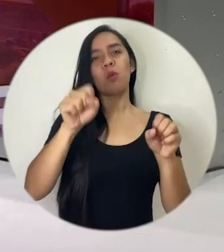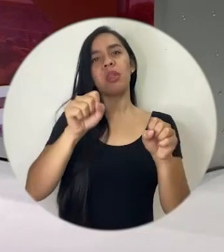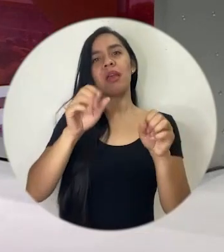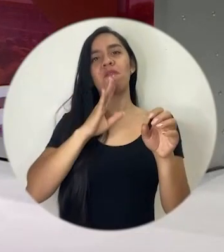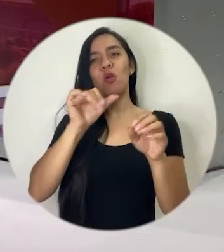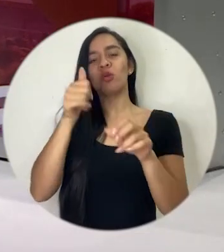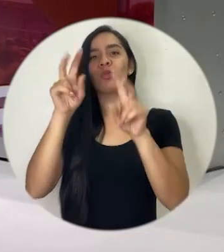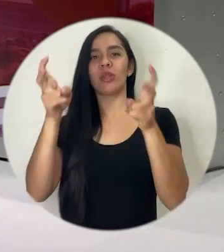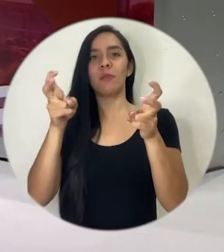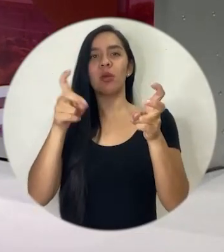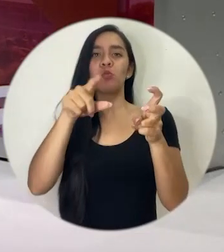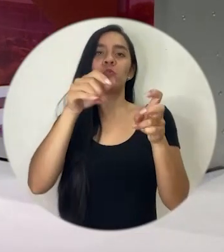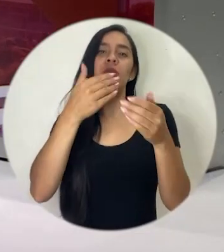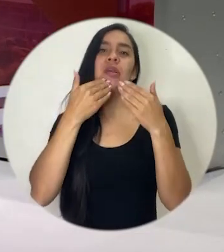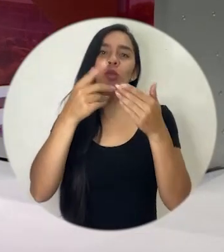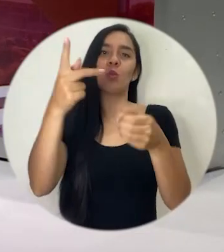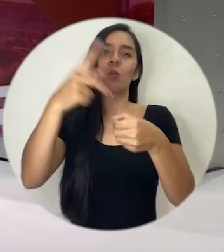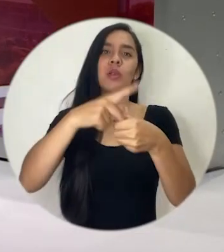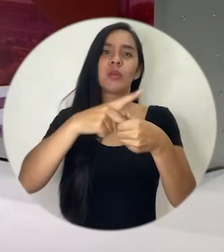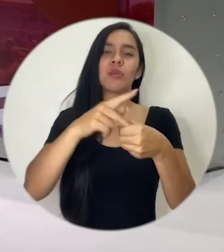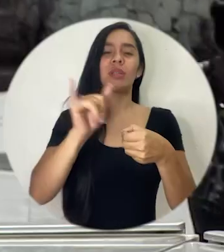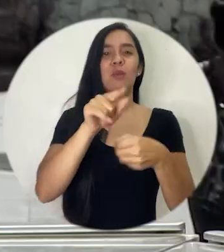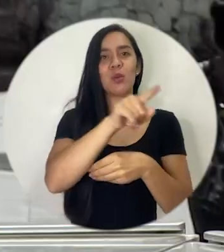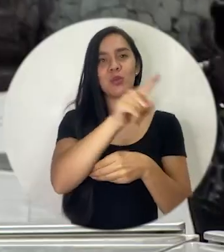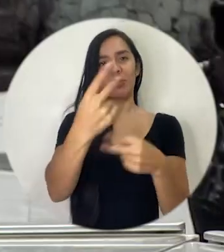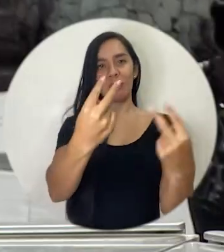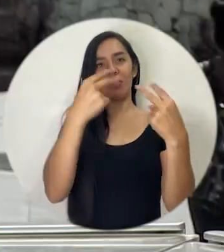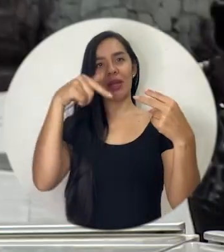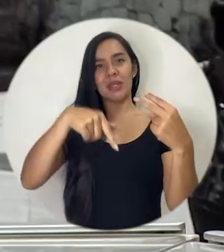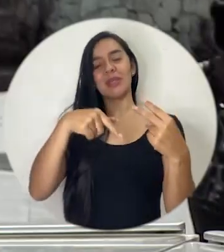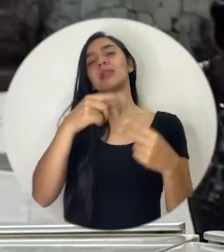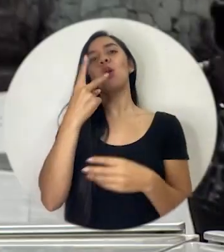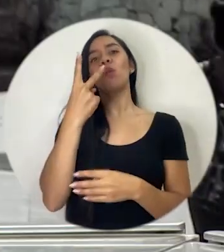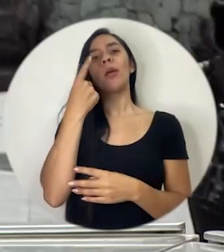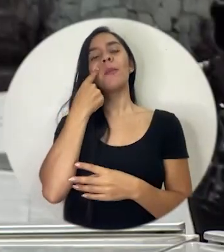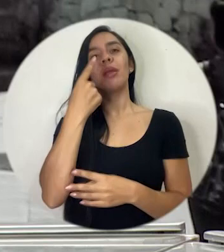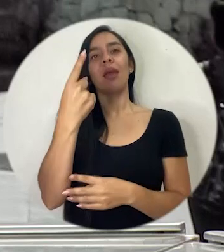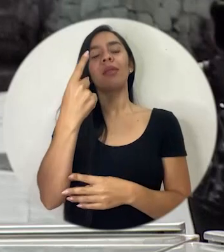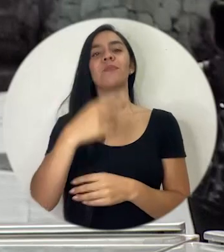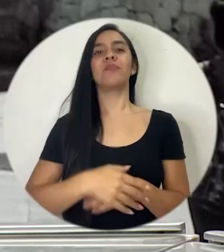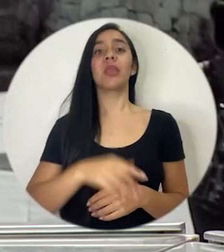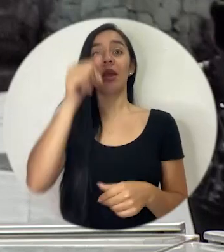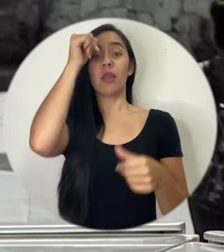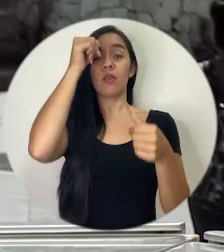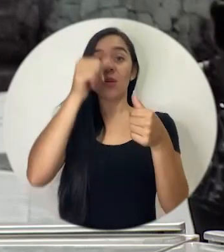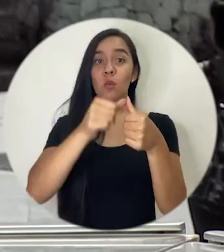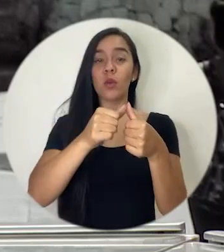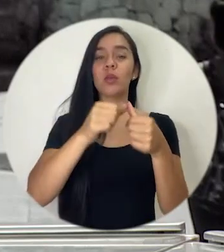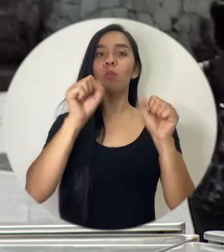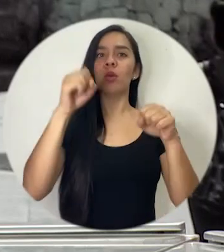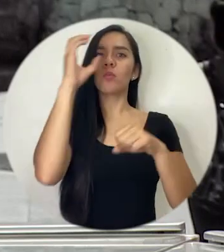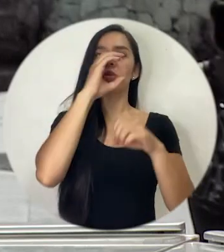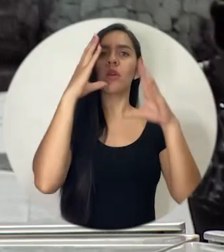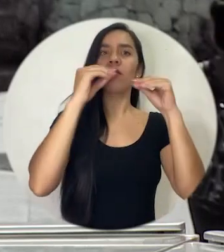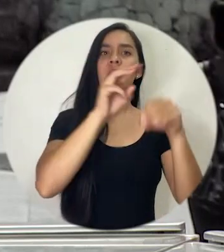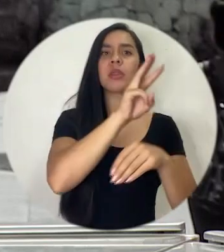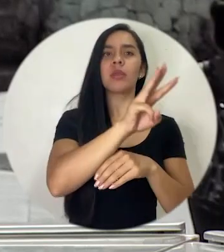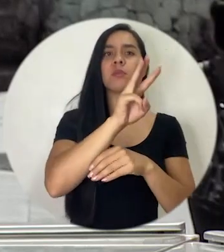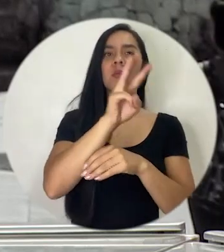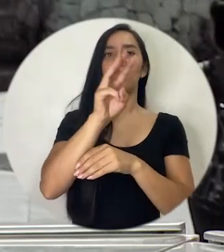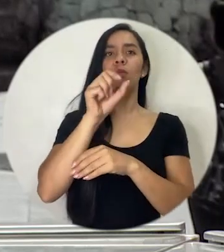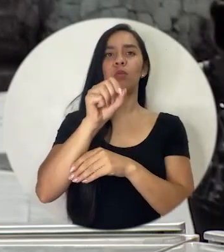agradezco mucho su participación y a ustedes por estar con nosotros aquí en Una Mirada recuerde que puede buscar más información en www